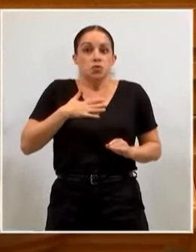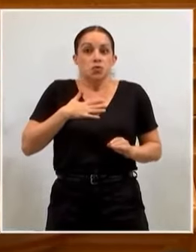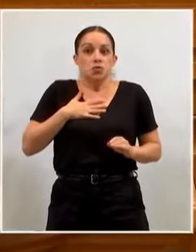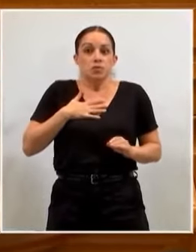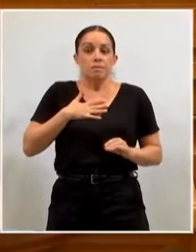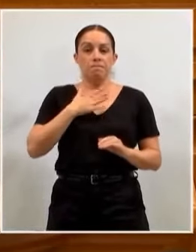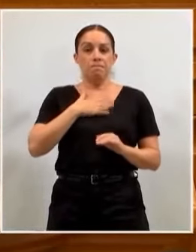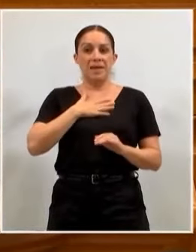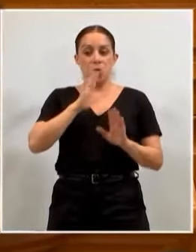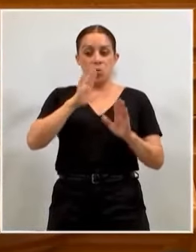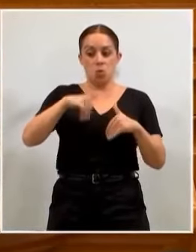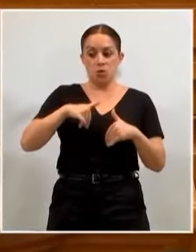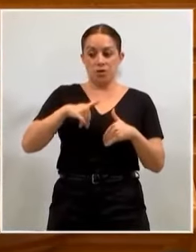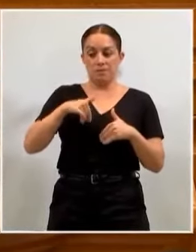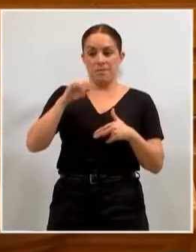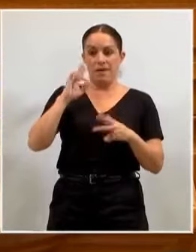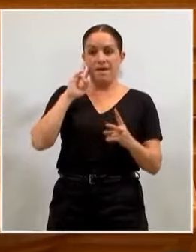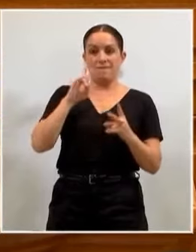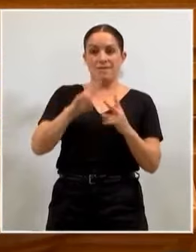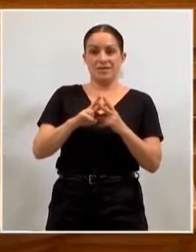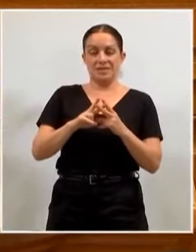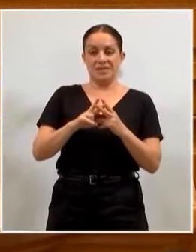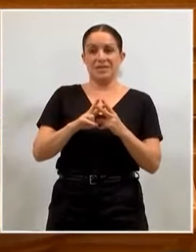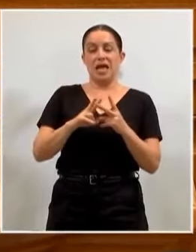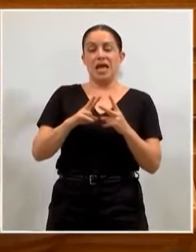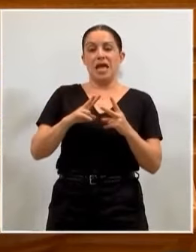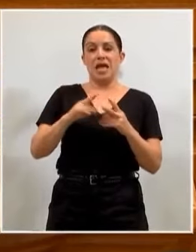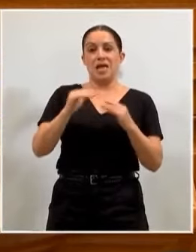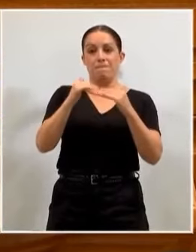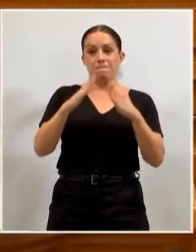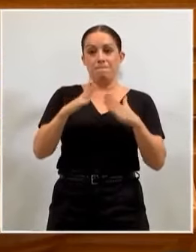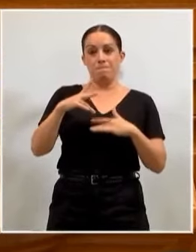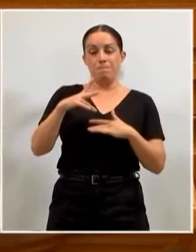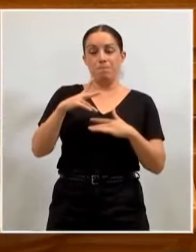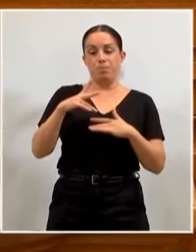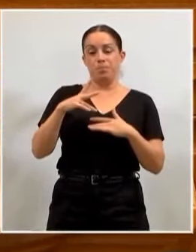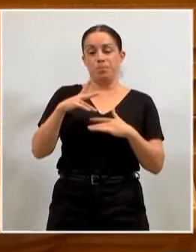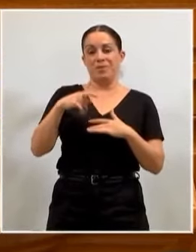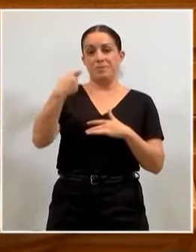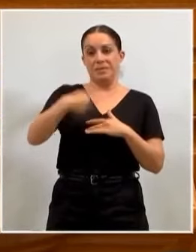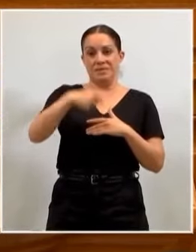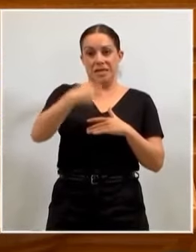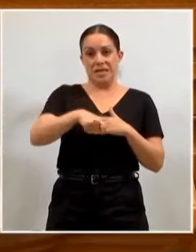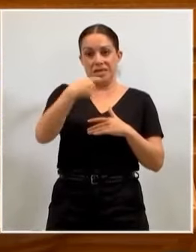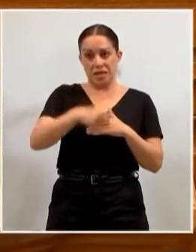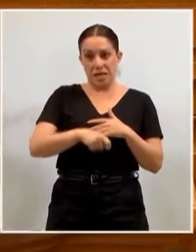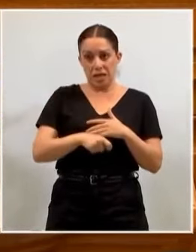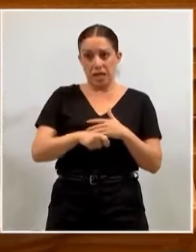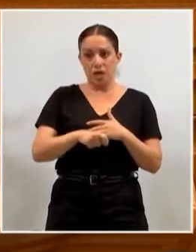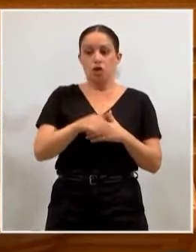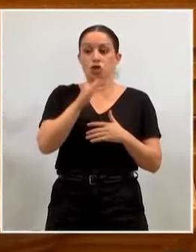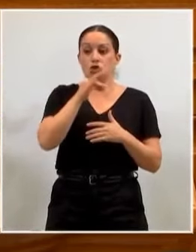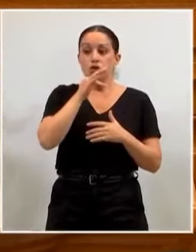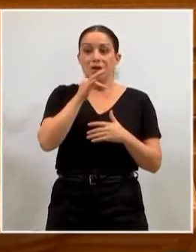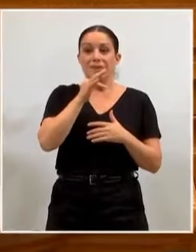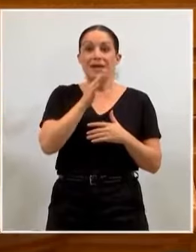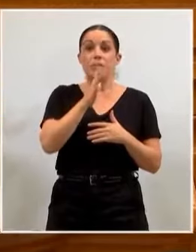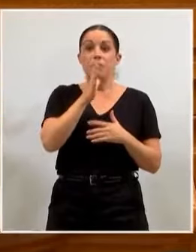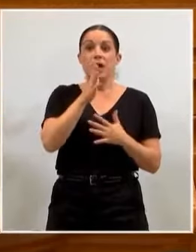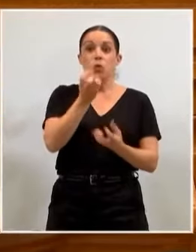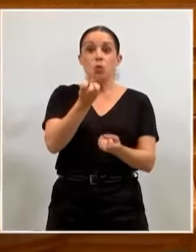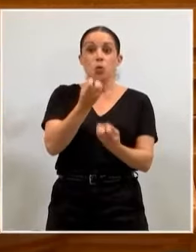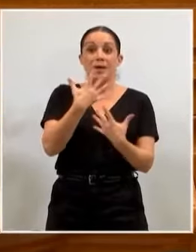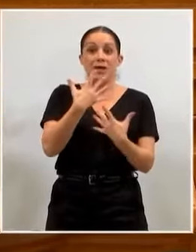desde mi última visita a la Moncloa y desde las últimas declaraciones que hice antes del verano, todavía no he encontrado un solo argumento